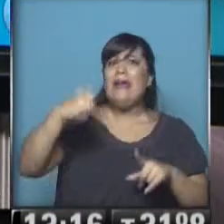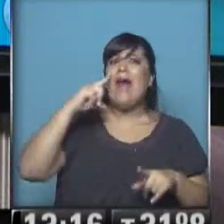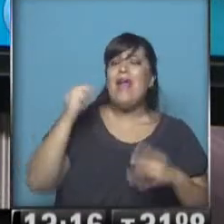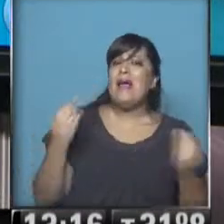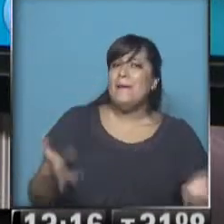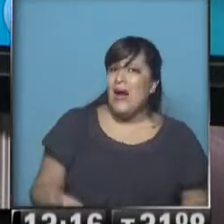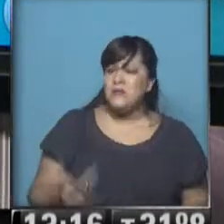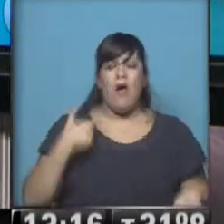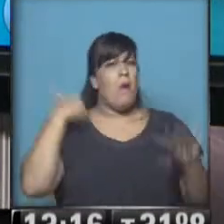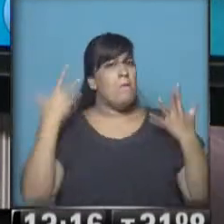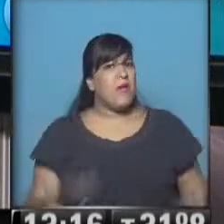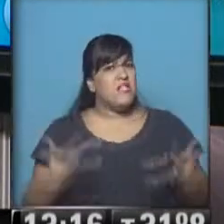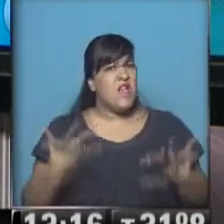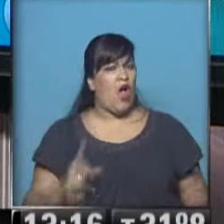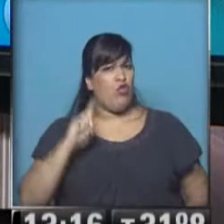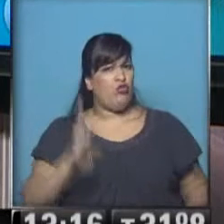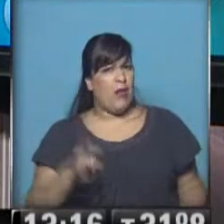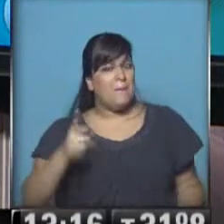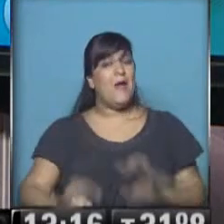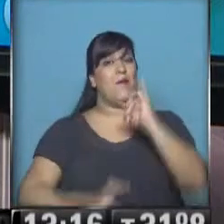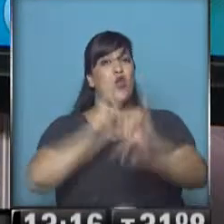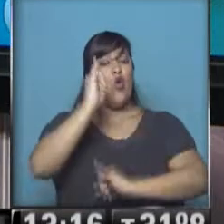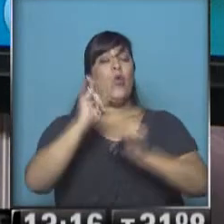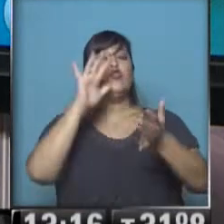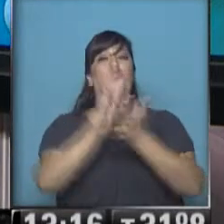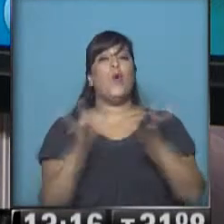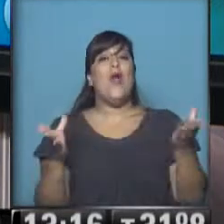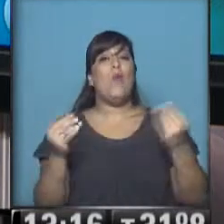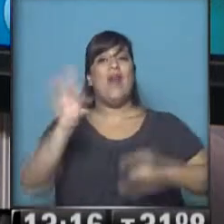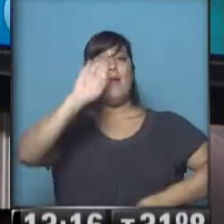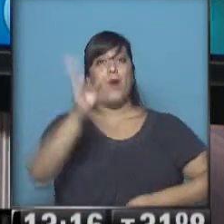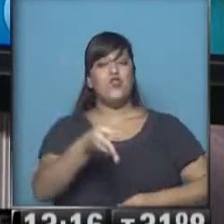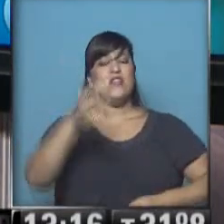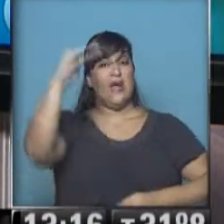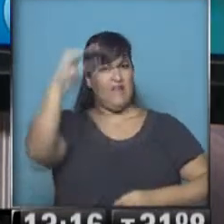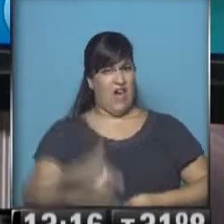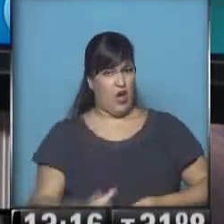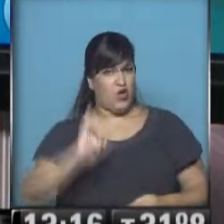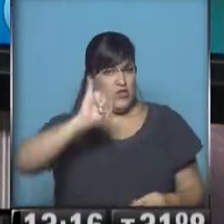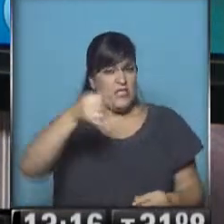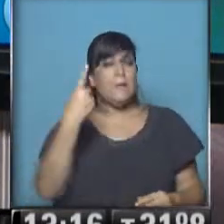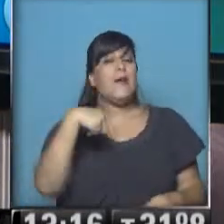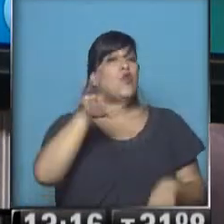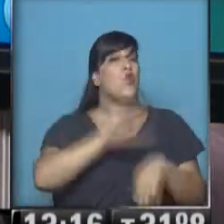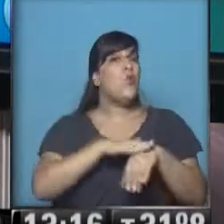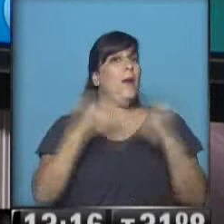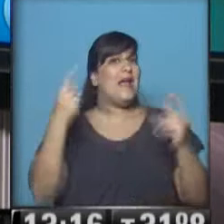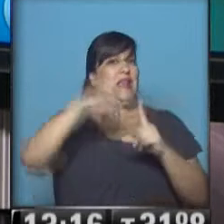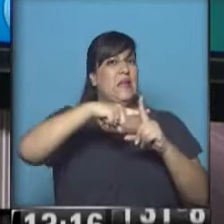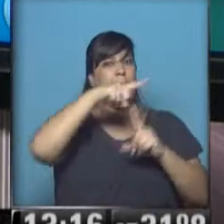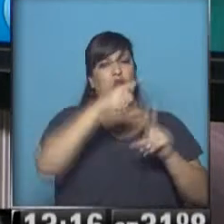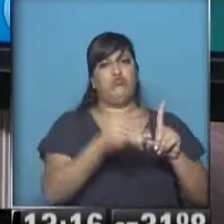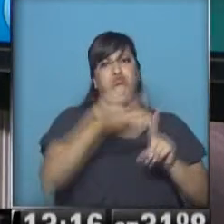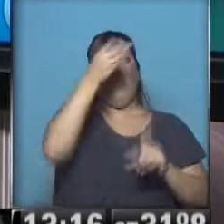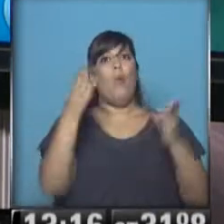pesadísimo además, les cuento. Aunque el porcentaje de humedad da bajo, es debido justamente a la temperatura tan